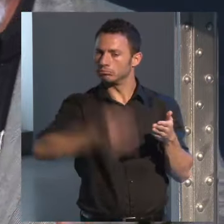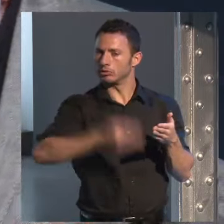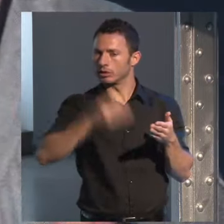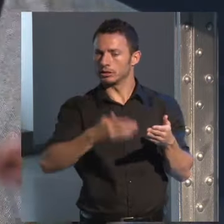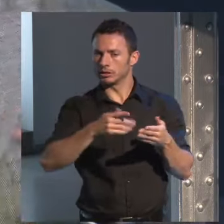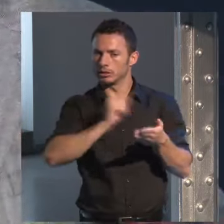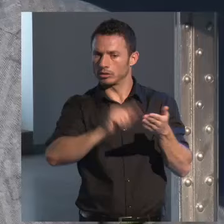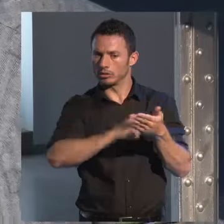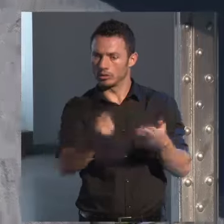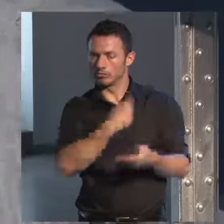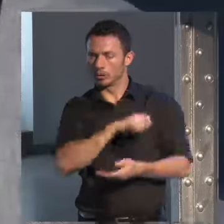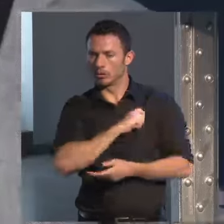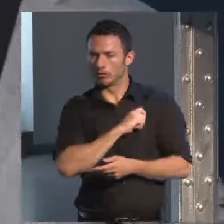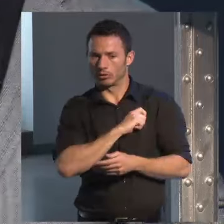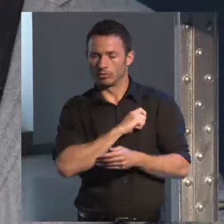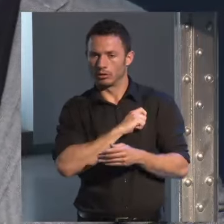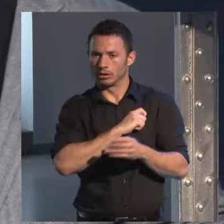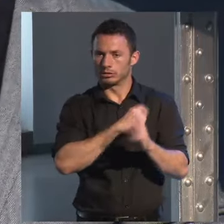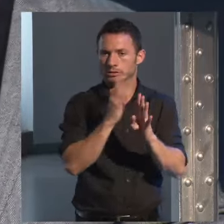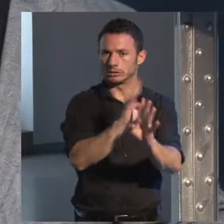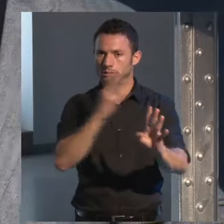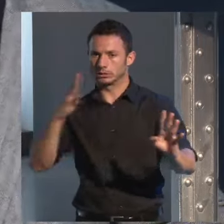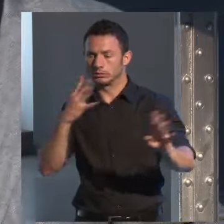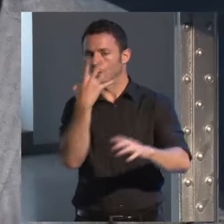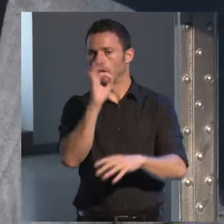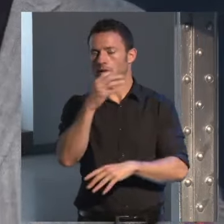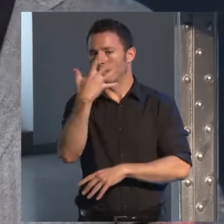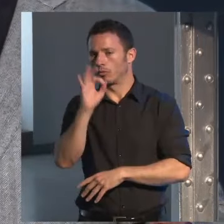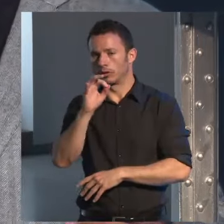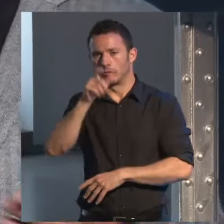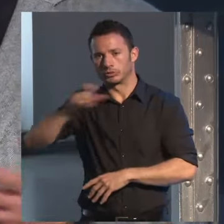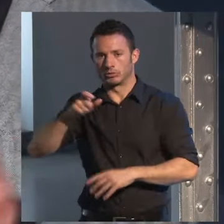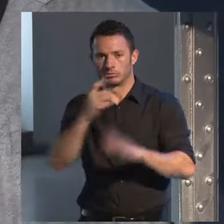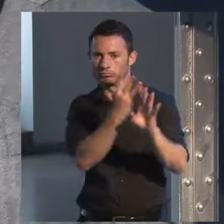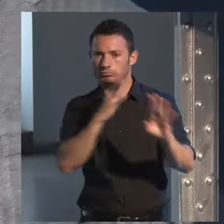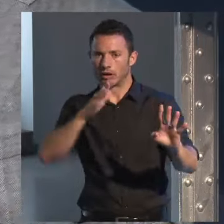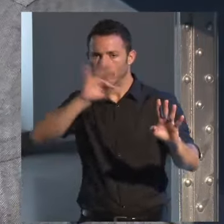con una cola de 40 50 personas de manera permanente